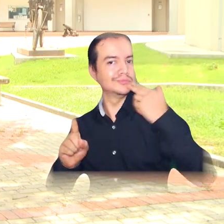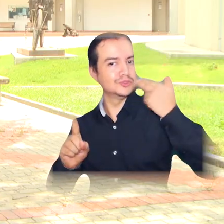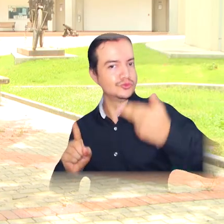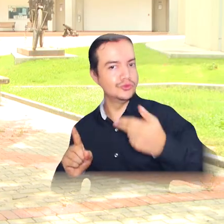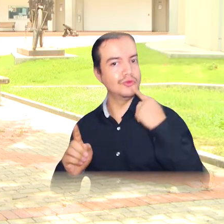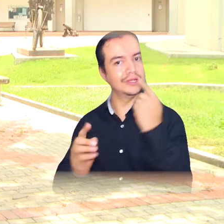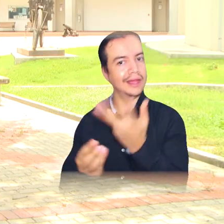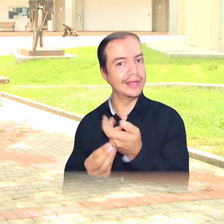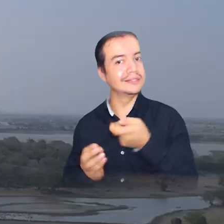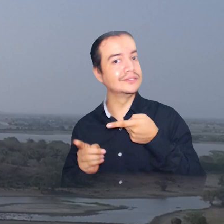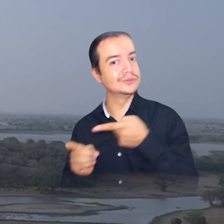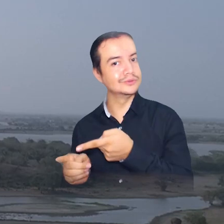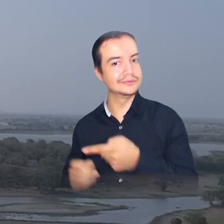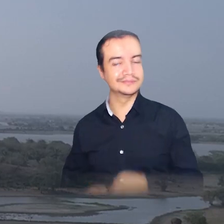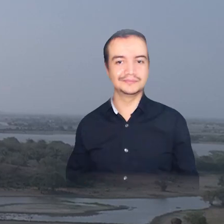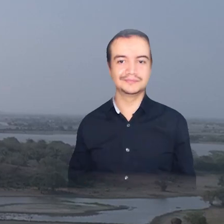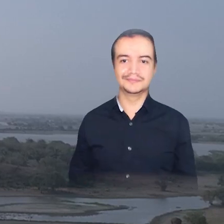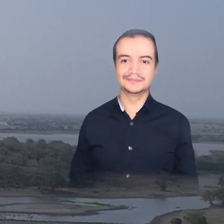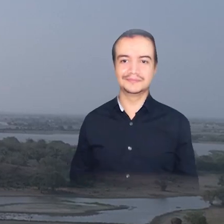históricos y artísticos.